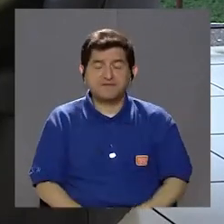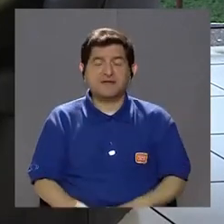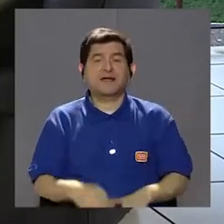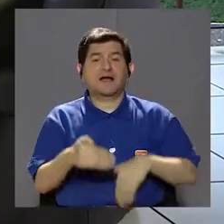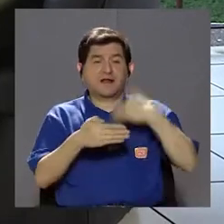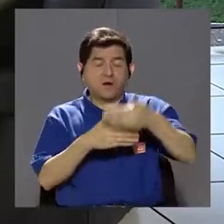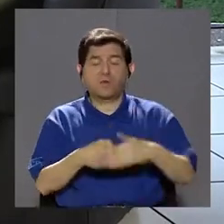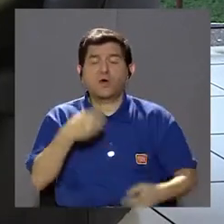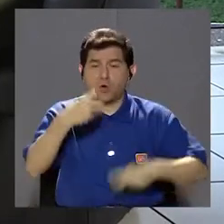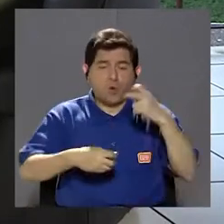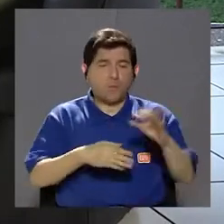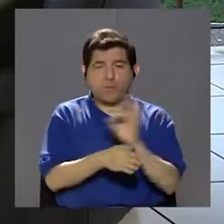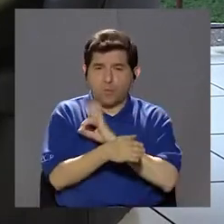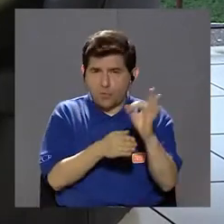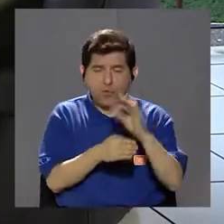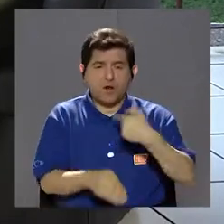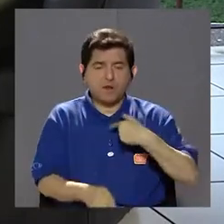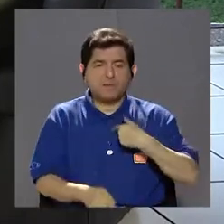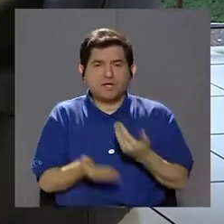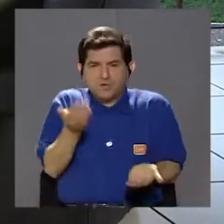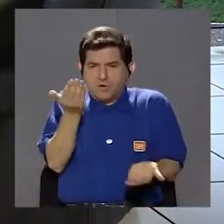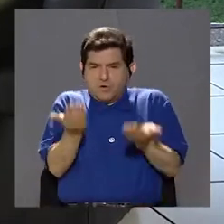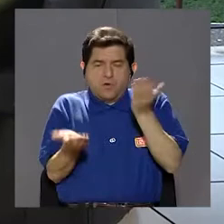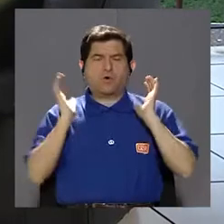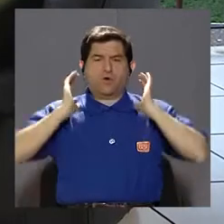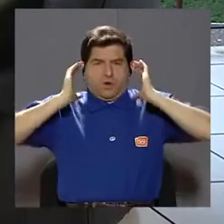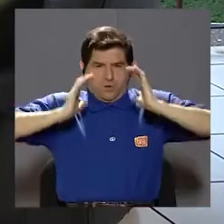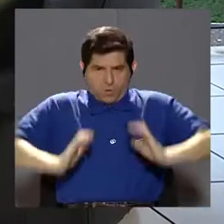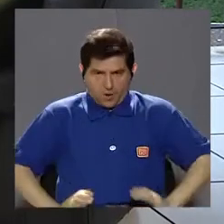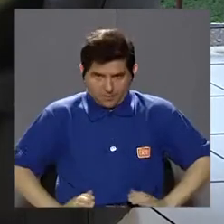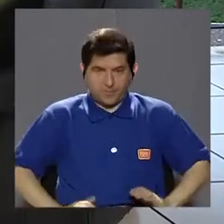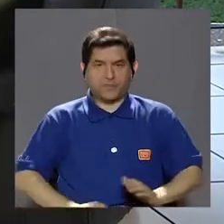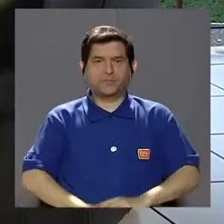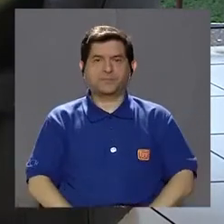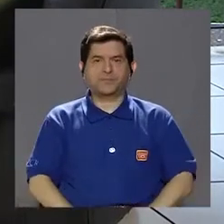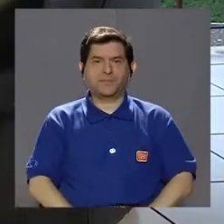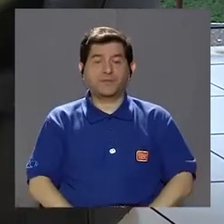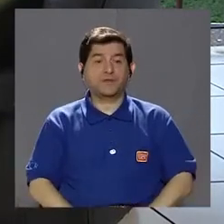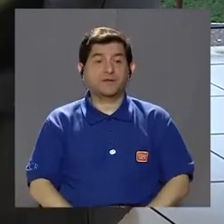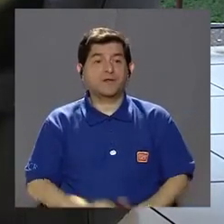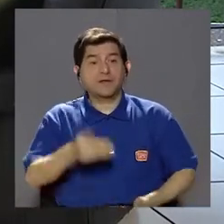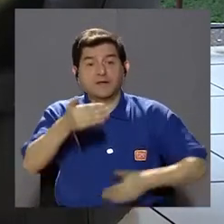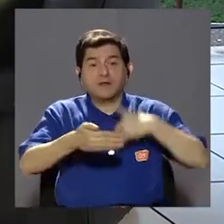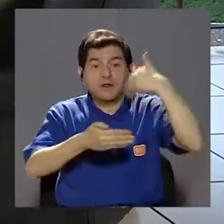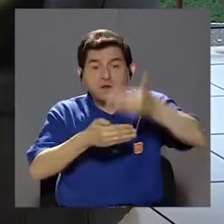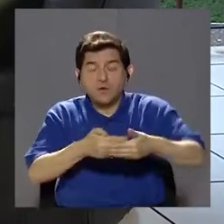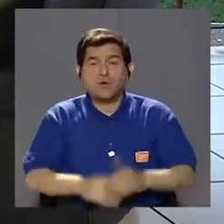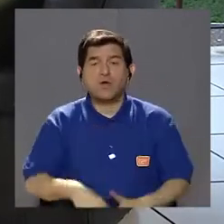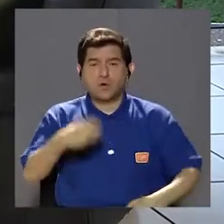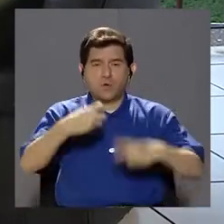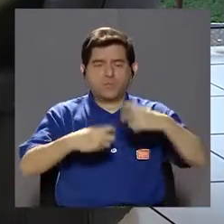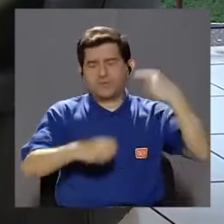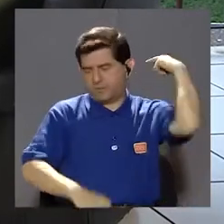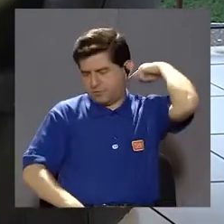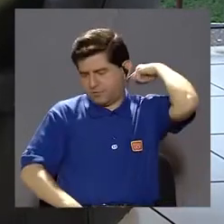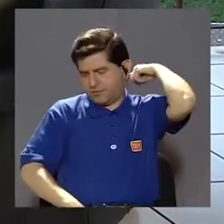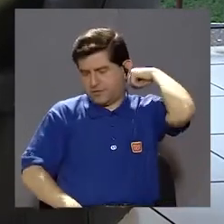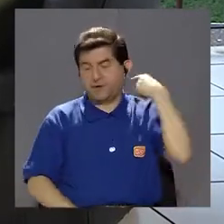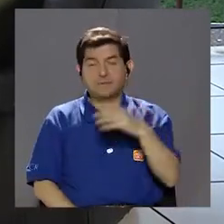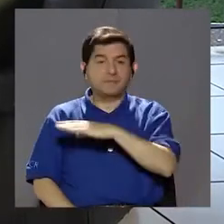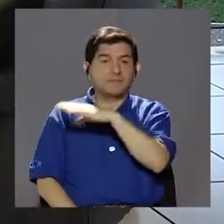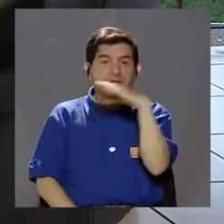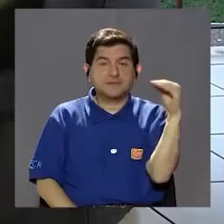generar una escoliosis funcional que voy a tener que compensar con mi cuerpo, eso me puede llevar a una tensión cervical